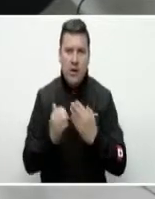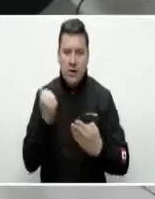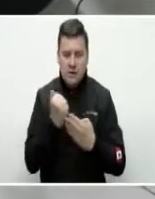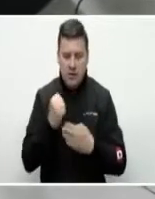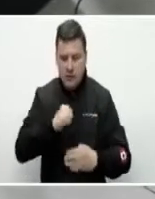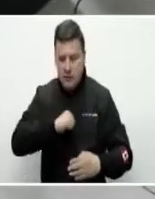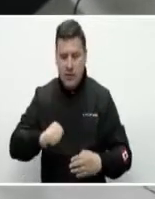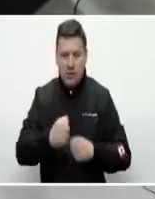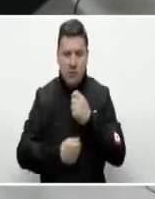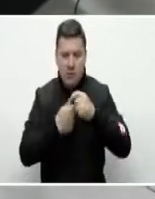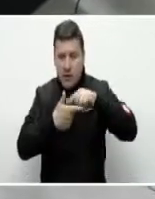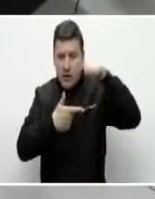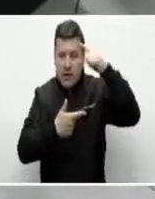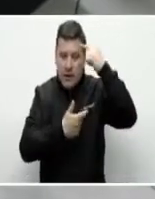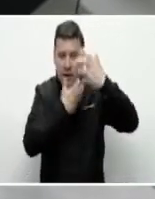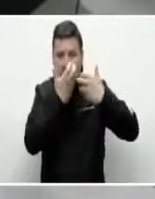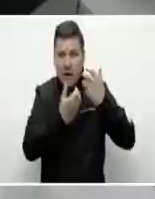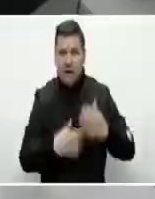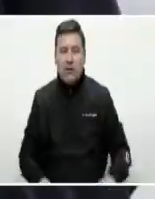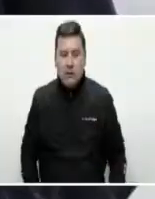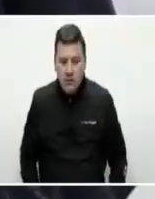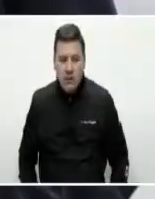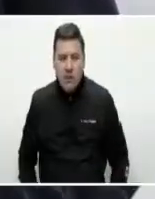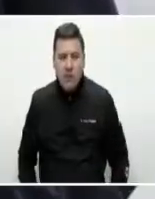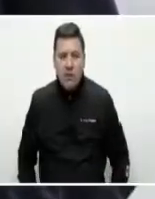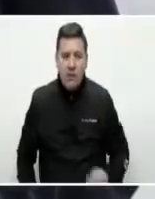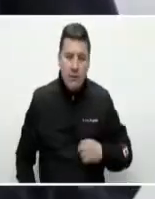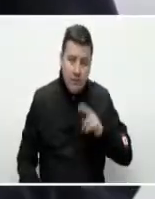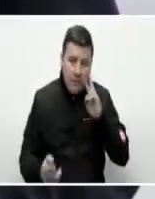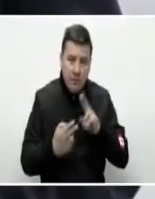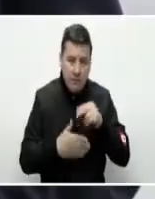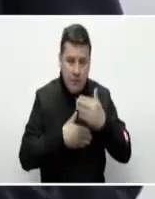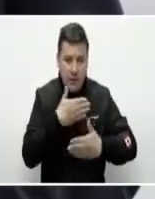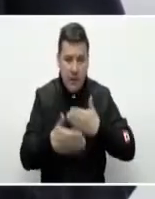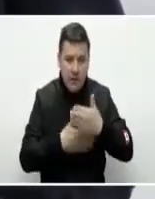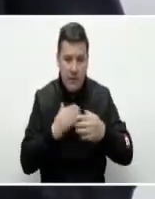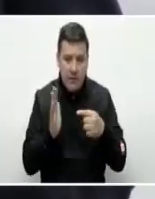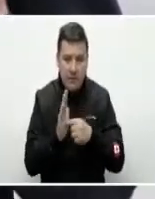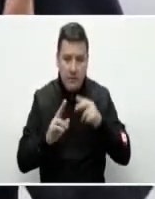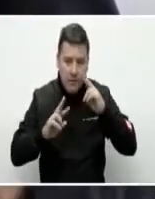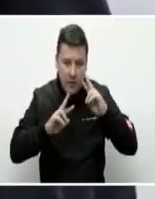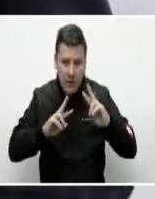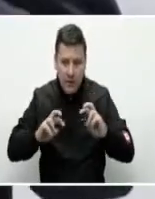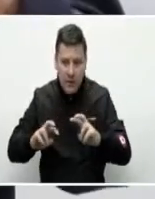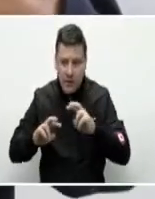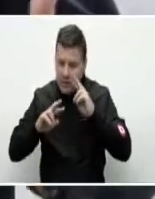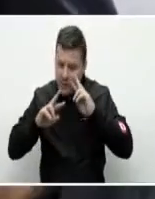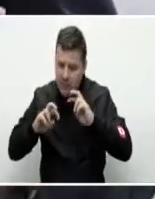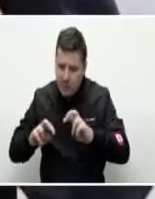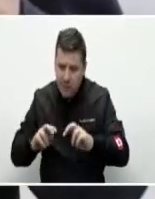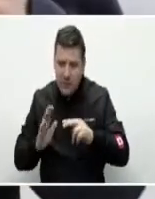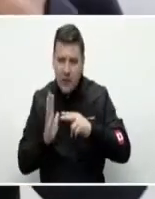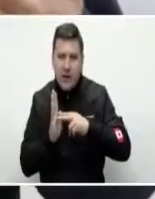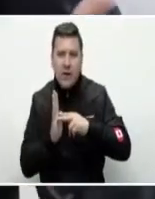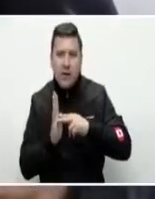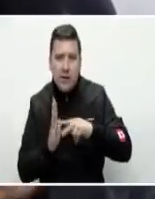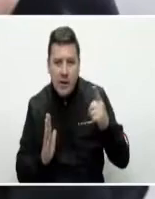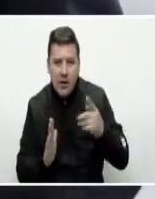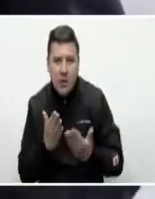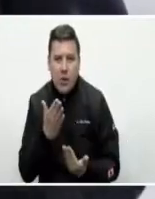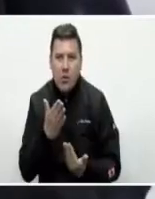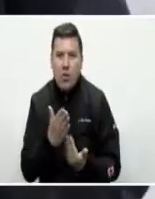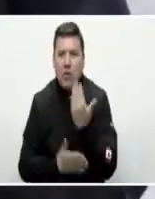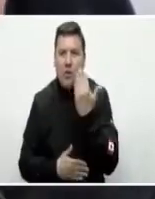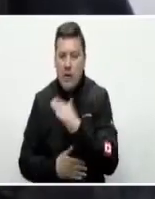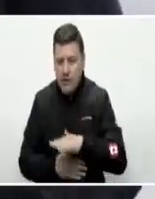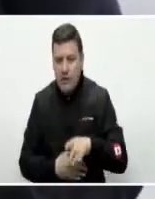operativo de la economía naranja. Es muy grato conocer los avances en investigación científica, tecnológica e innovación